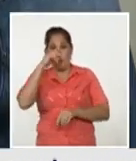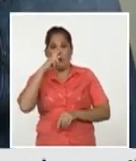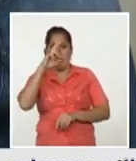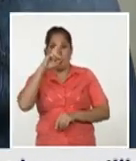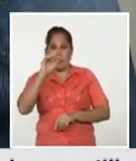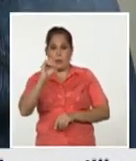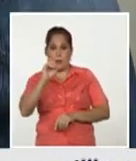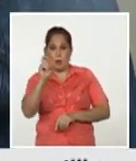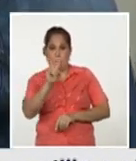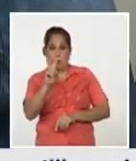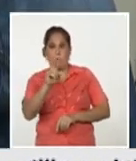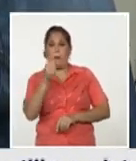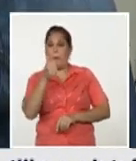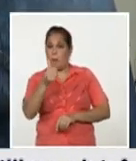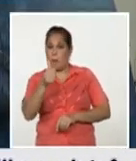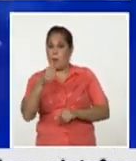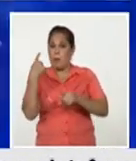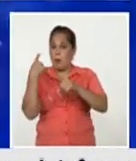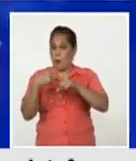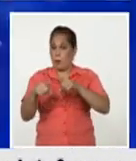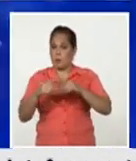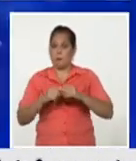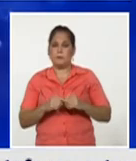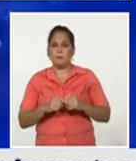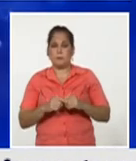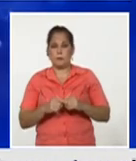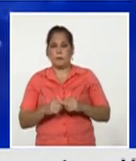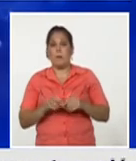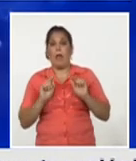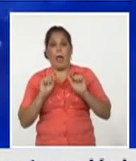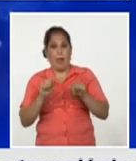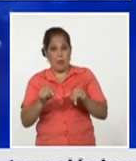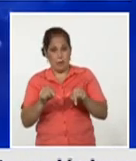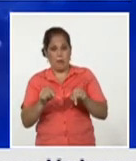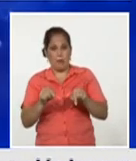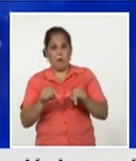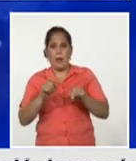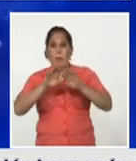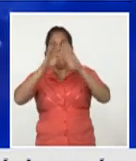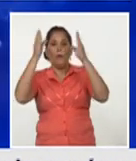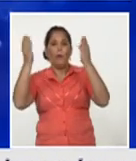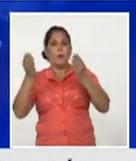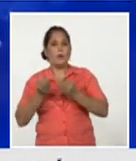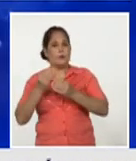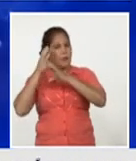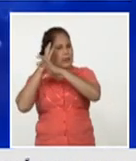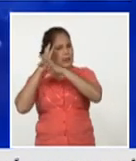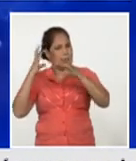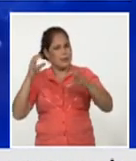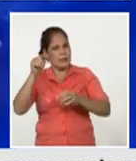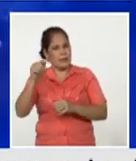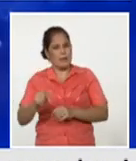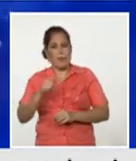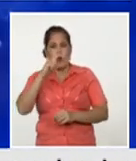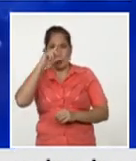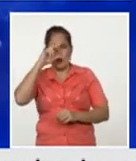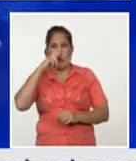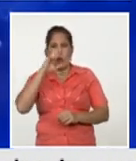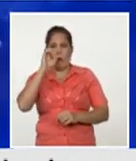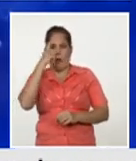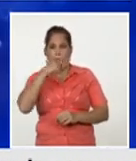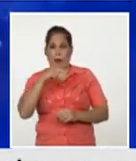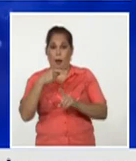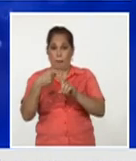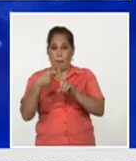también marcha con buen ritmo y existe toda una expectativa en el mundo científico con Soberana Plus la alternativa